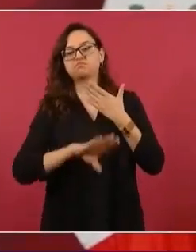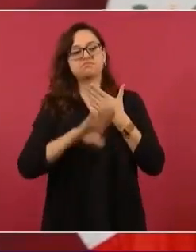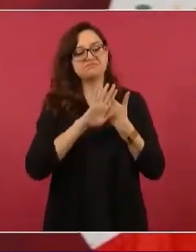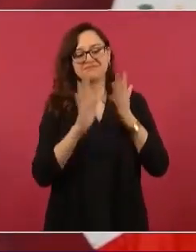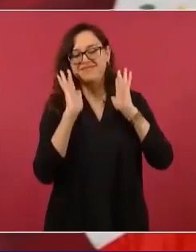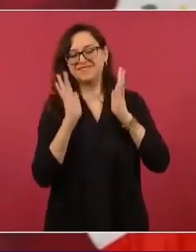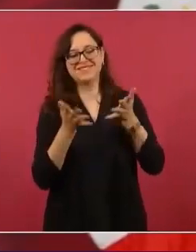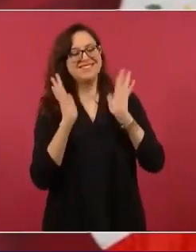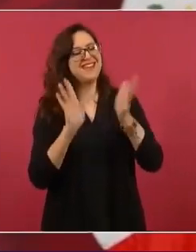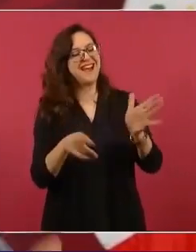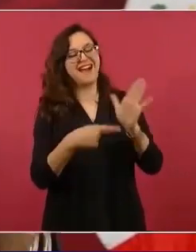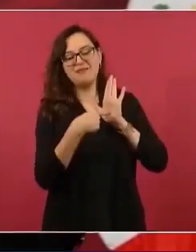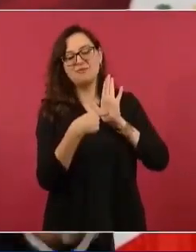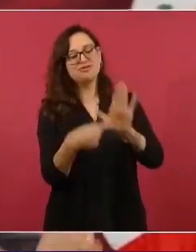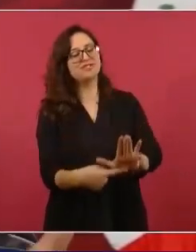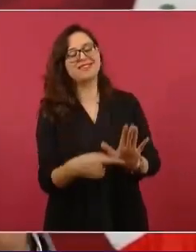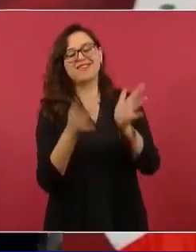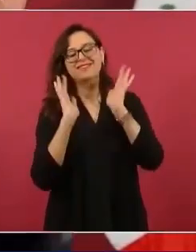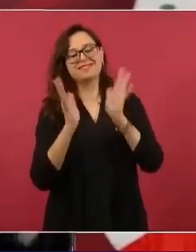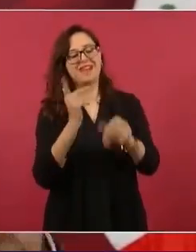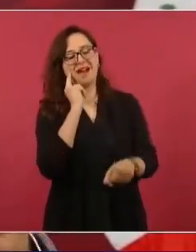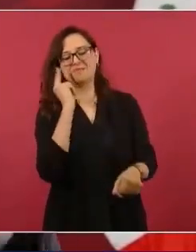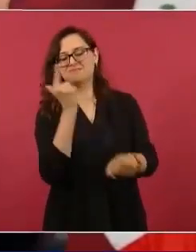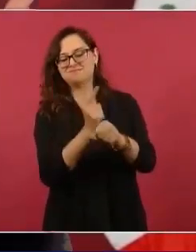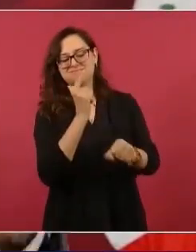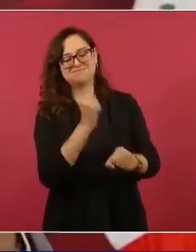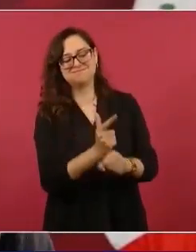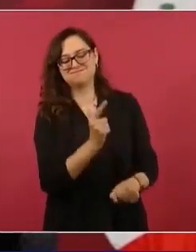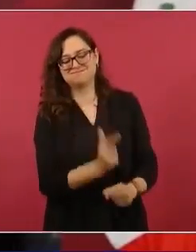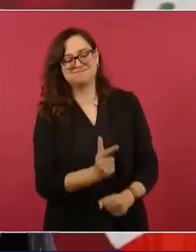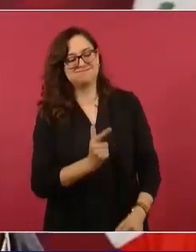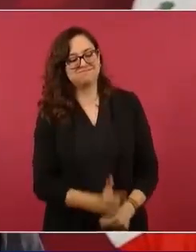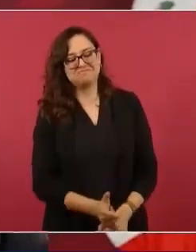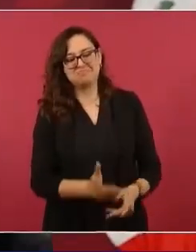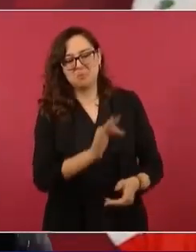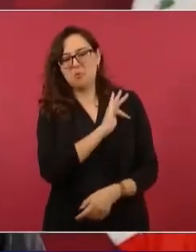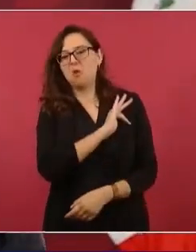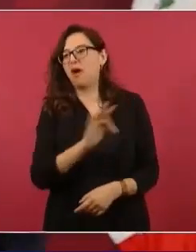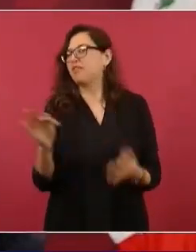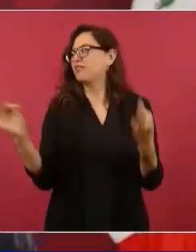está saliendo a flote, está emergiendo. Entonces,